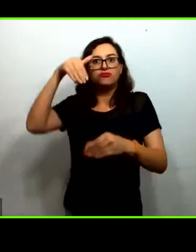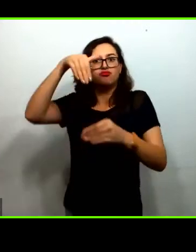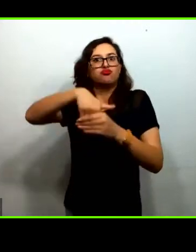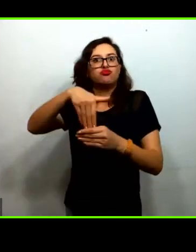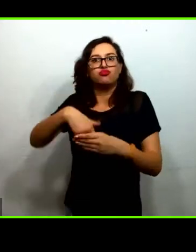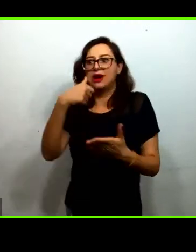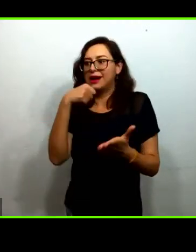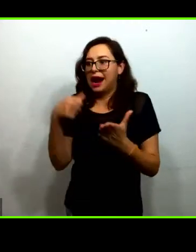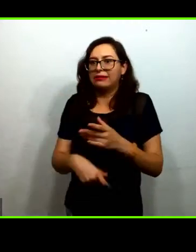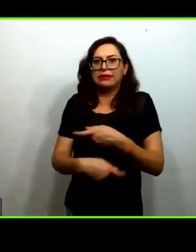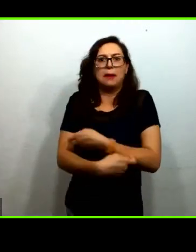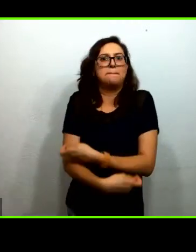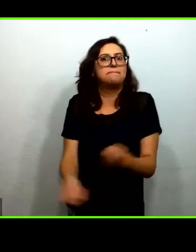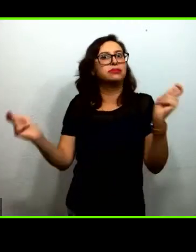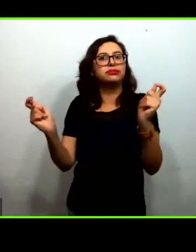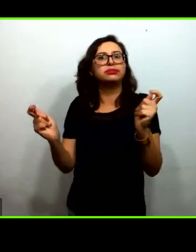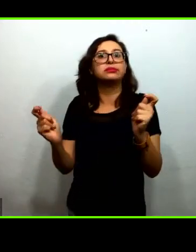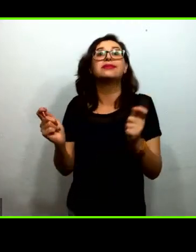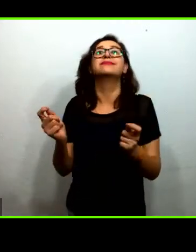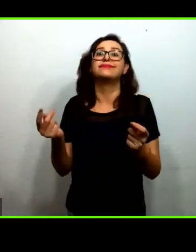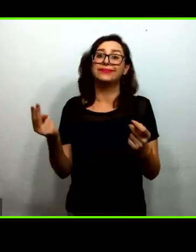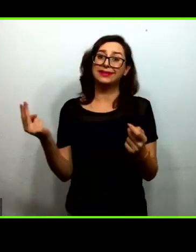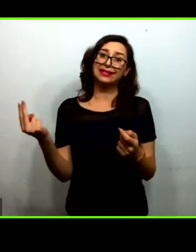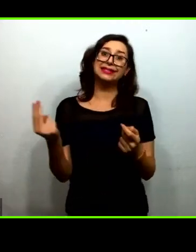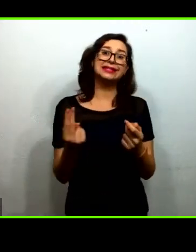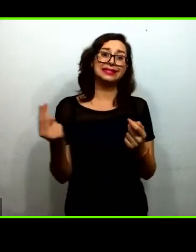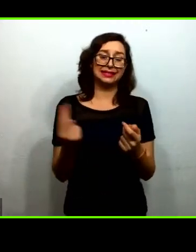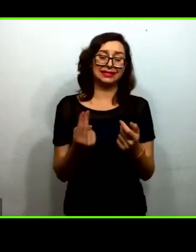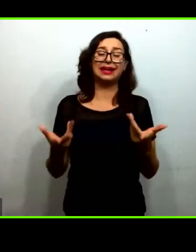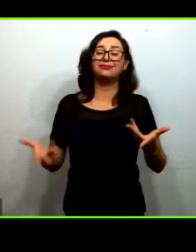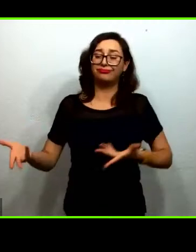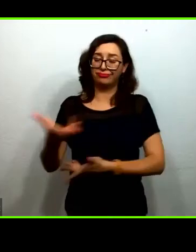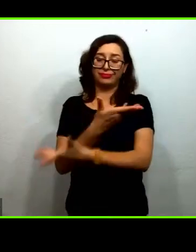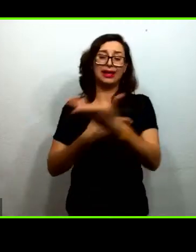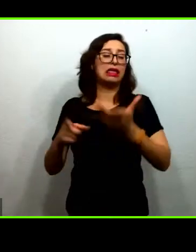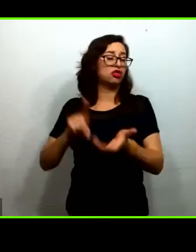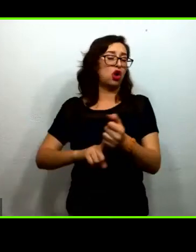conservar la interacción como parte inherente a la educación